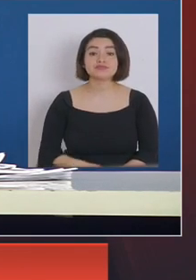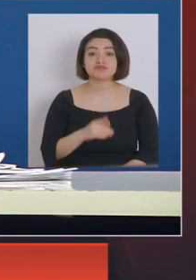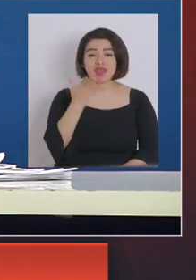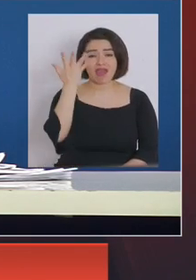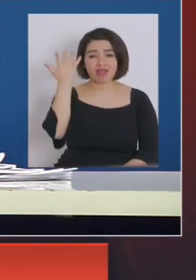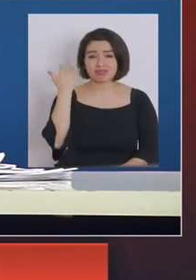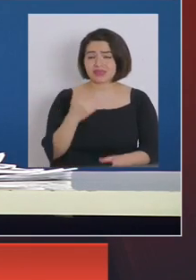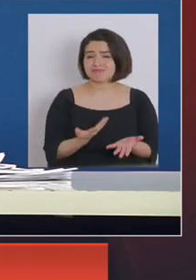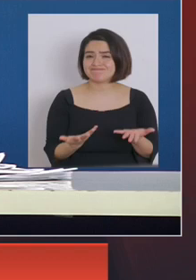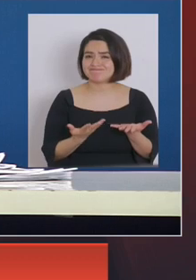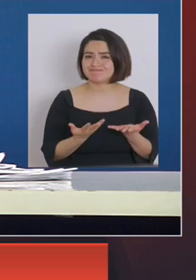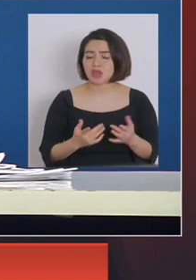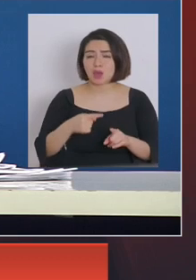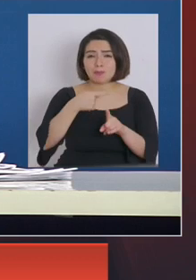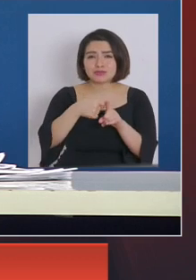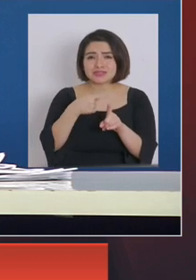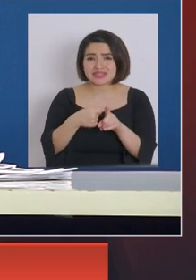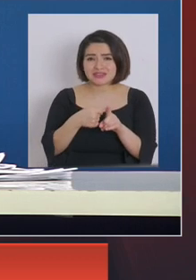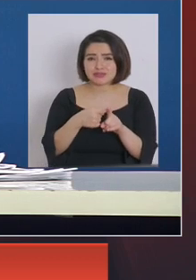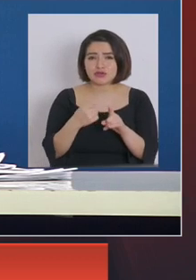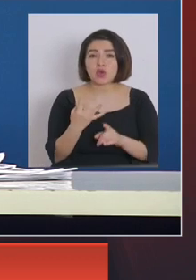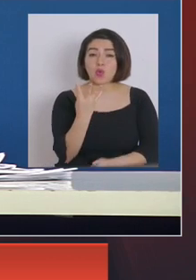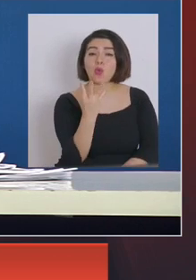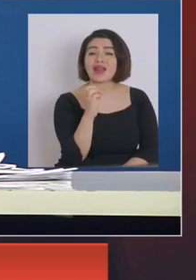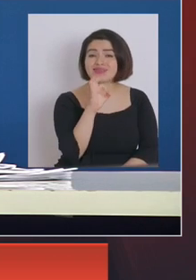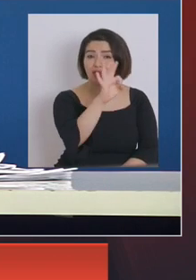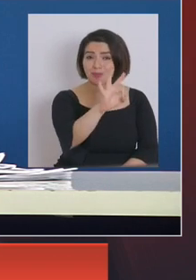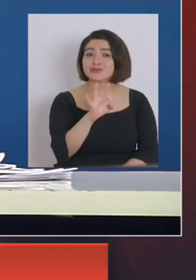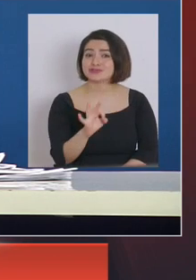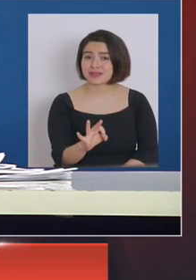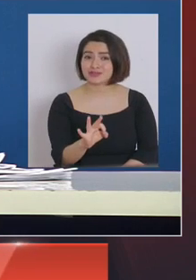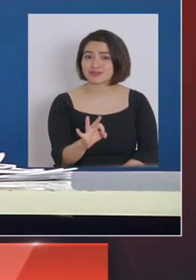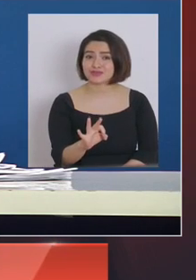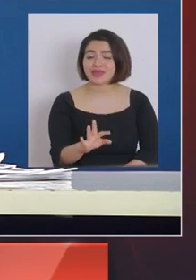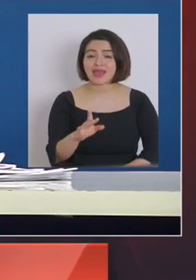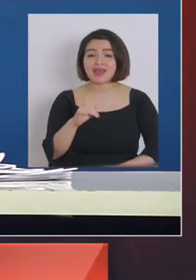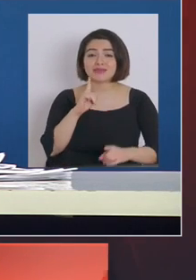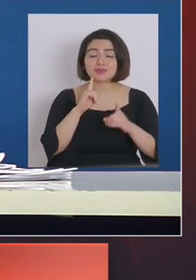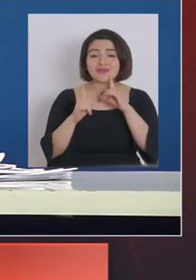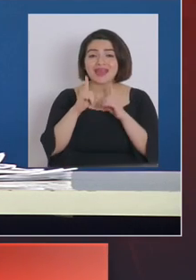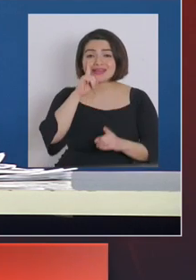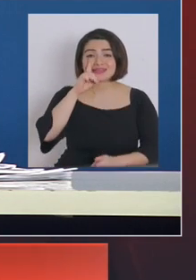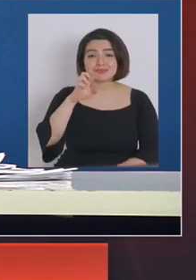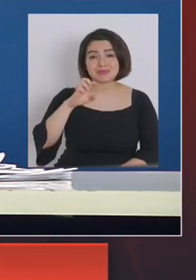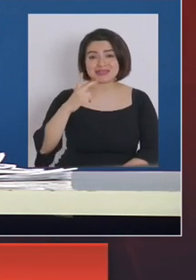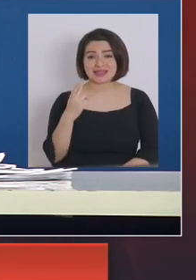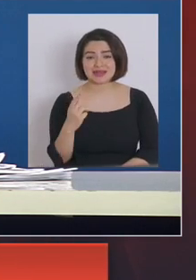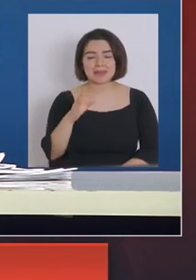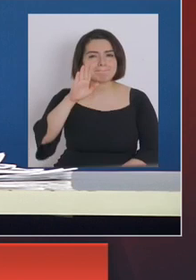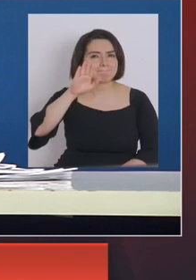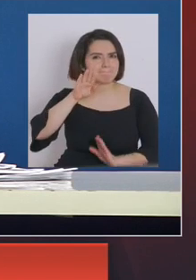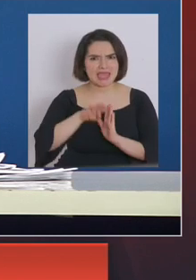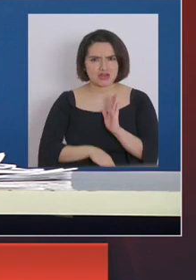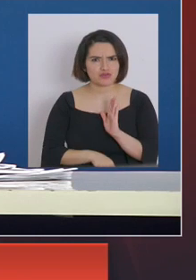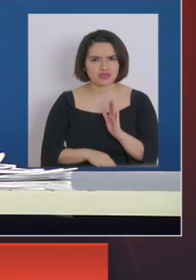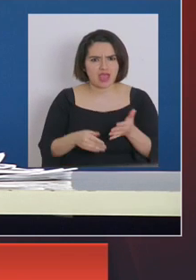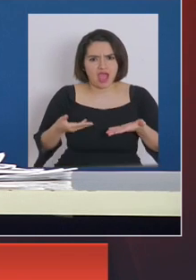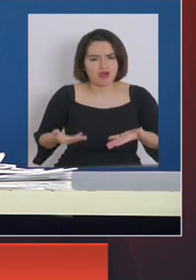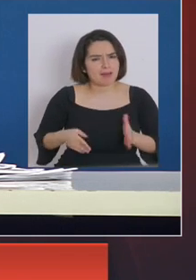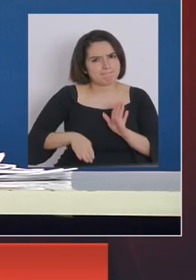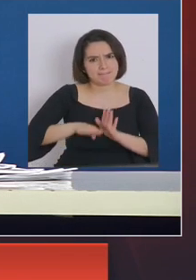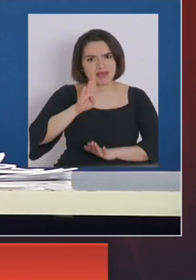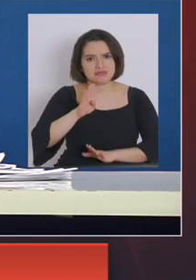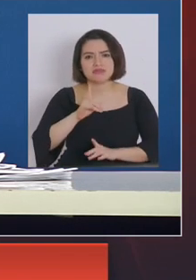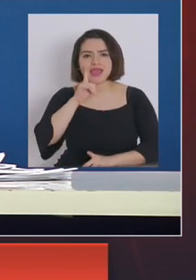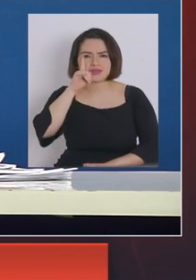cual la positividad llegó a cerca del 40%. La cantidad de exámenes de PCR era menos de la mitad, un tercio de lo que estamos haciendo